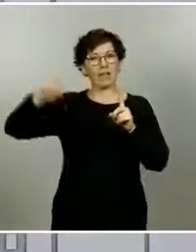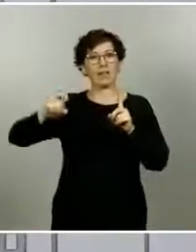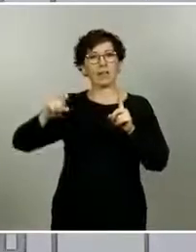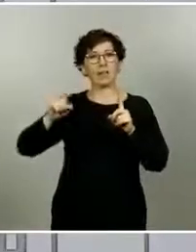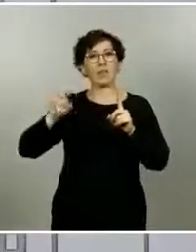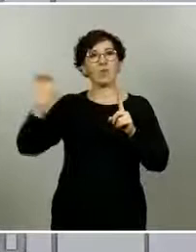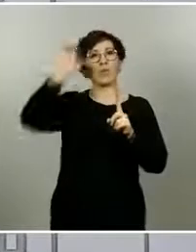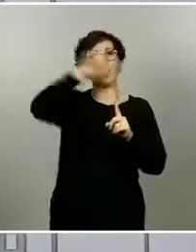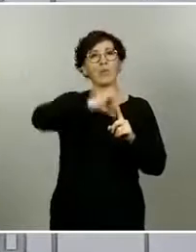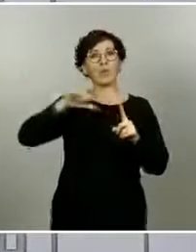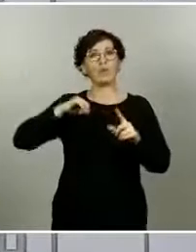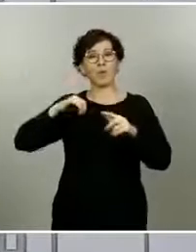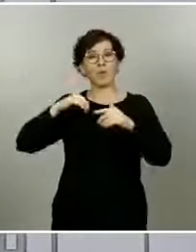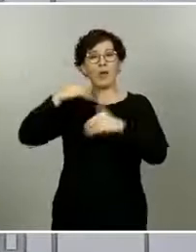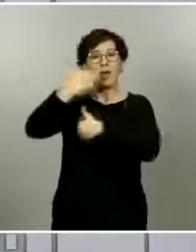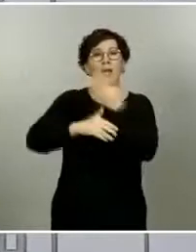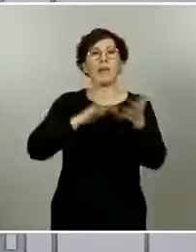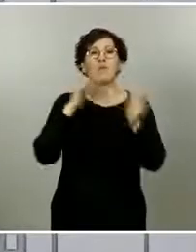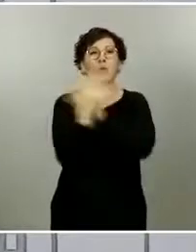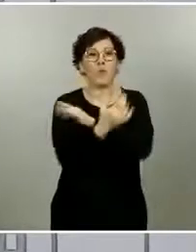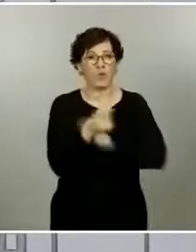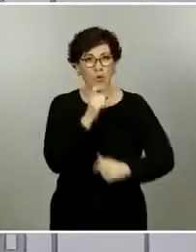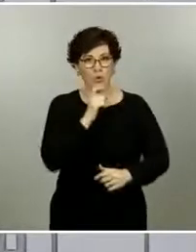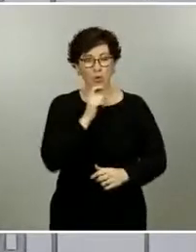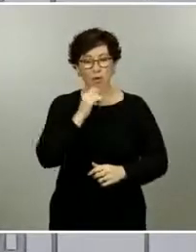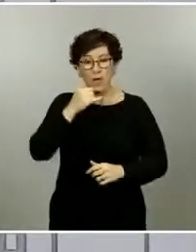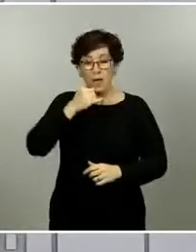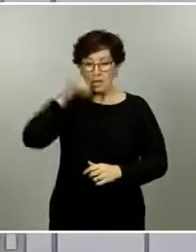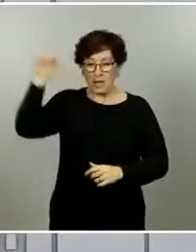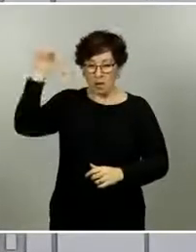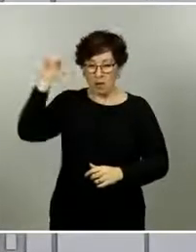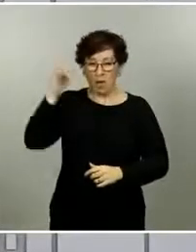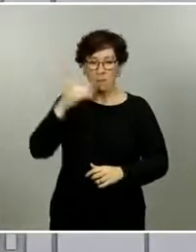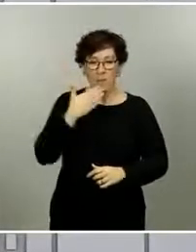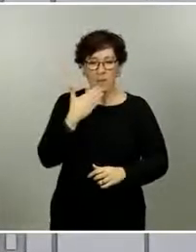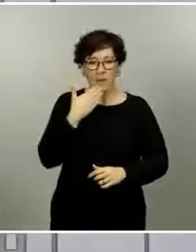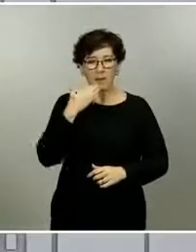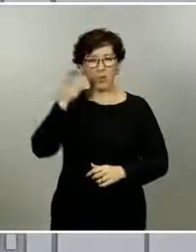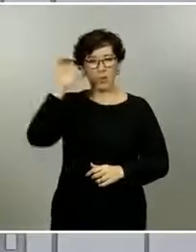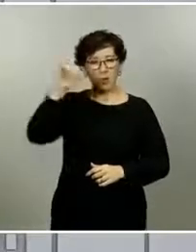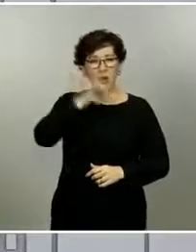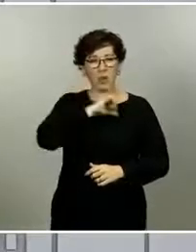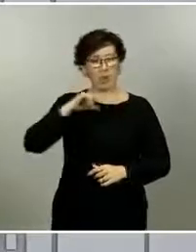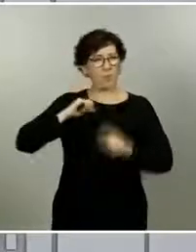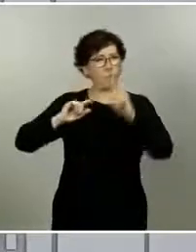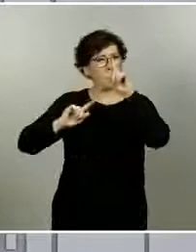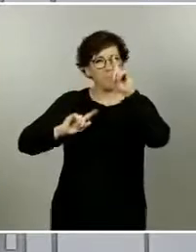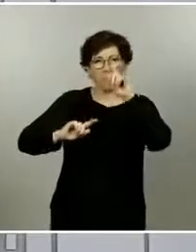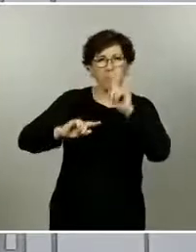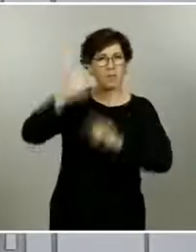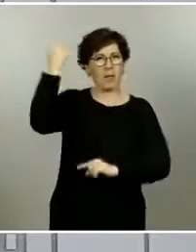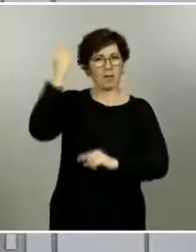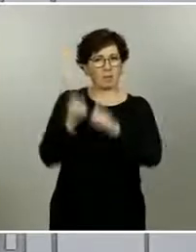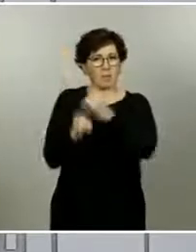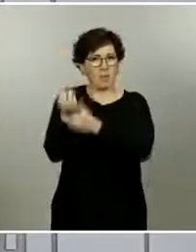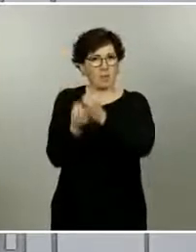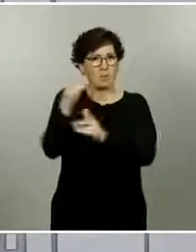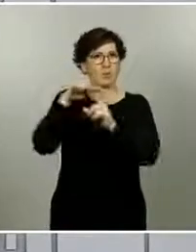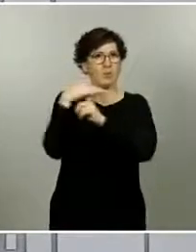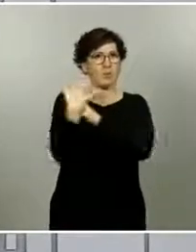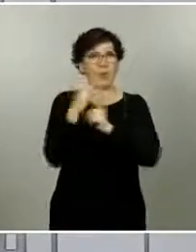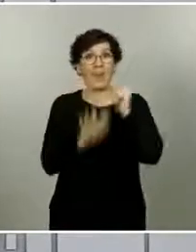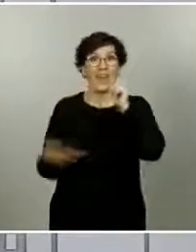incidencia por comunidad autónoma La Rioja si no recuerdo mal es la comunidad autónoma que ha tenido la mayor incidencia de toda España